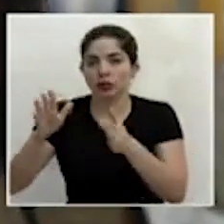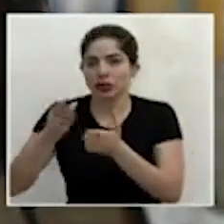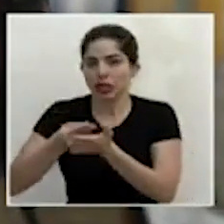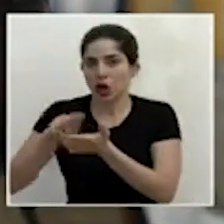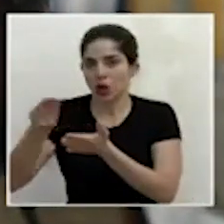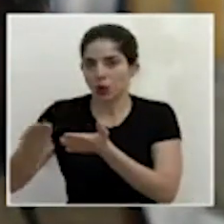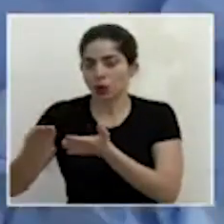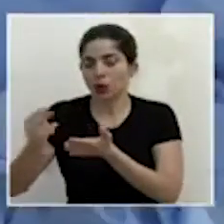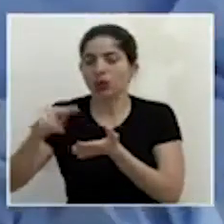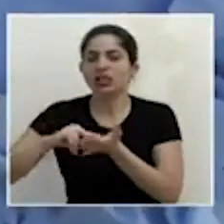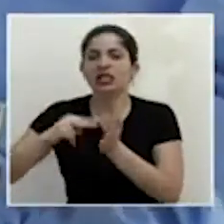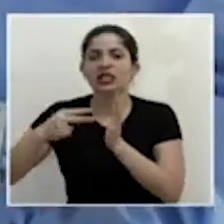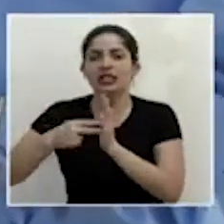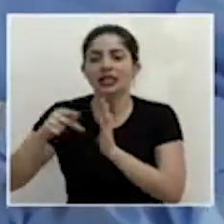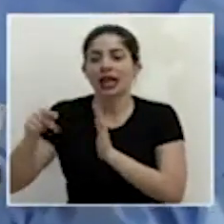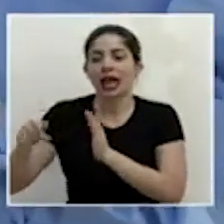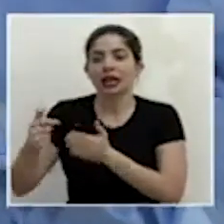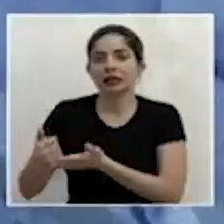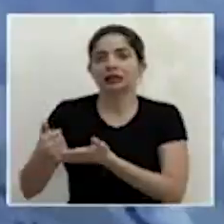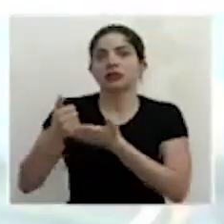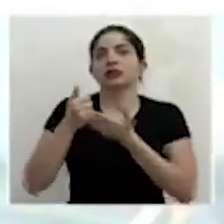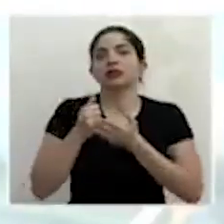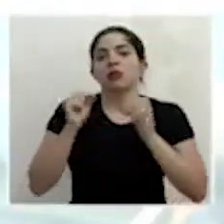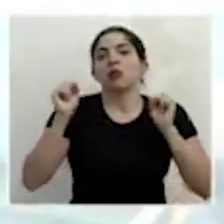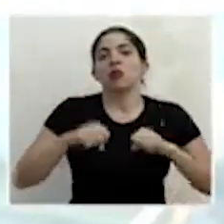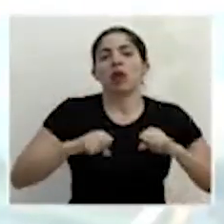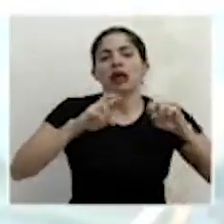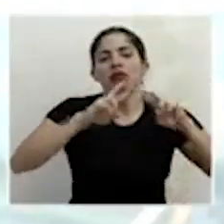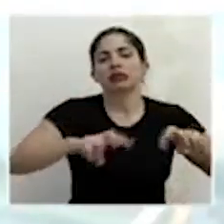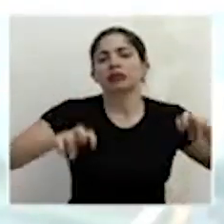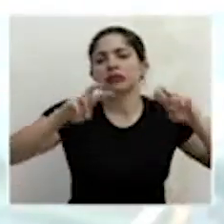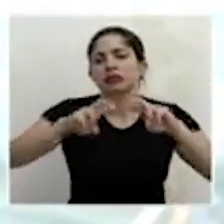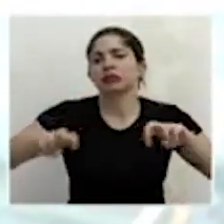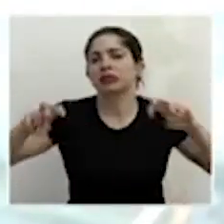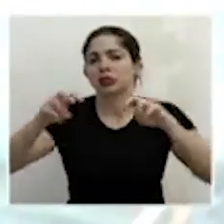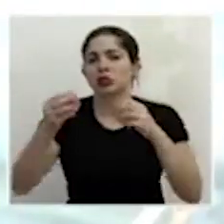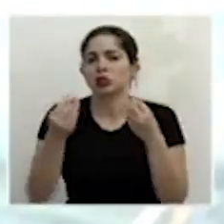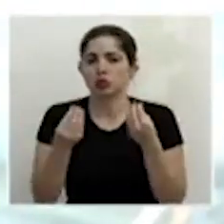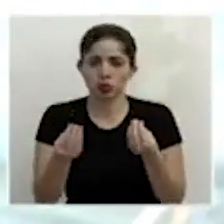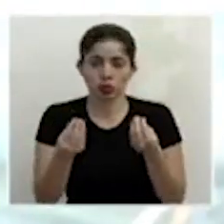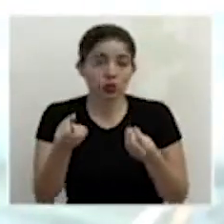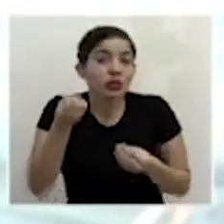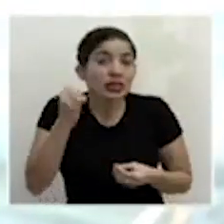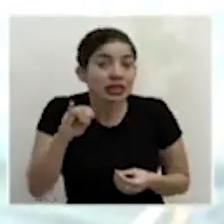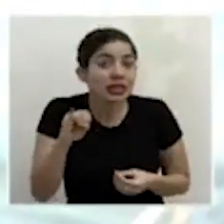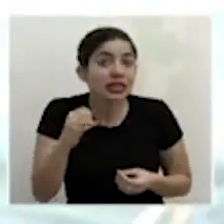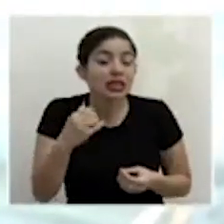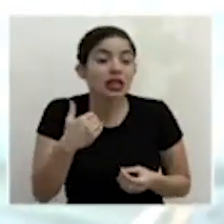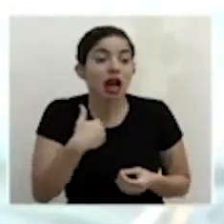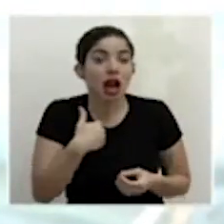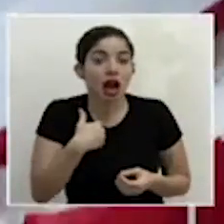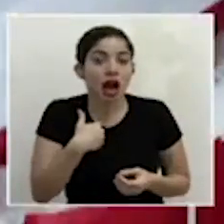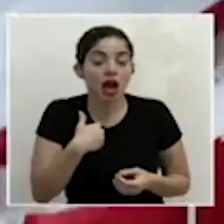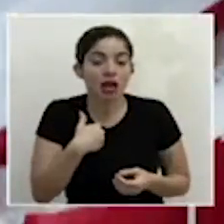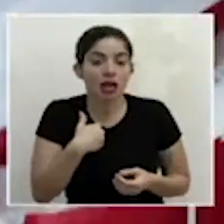lo cual nos permite hacer una gran cantidad de pruebas si contamos con las entregas